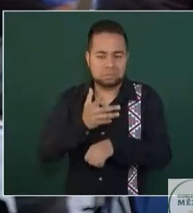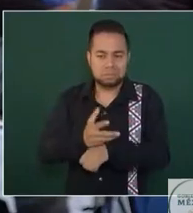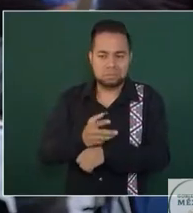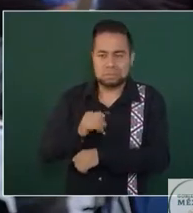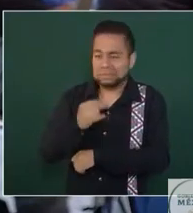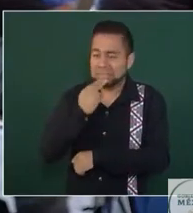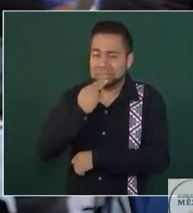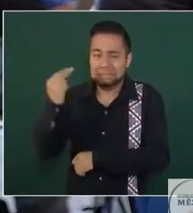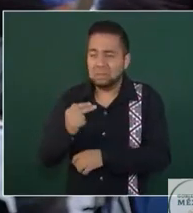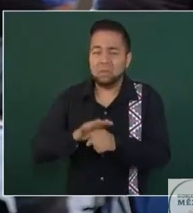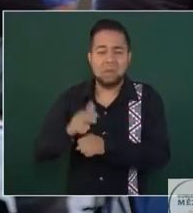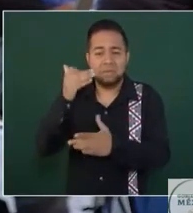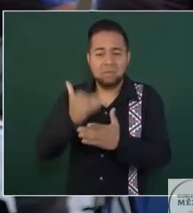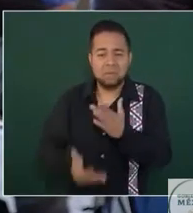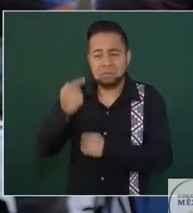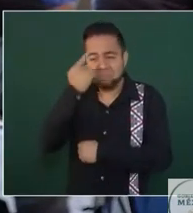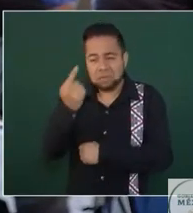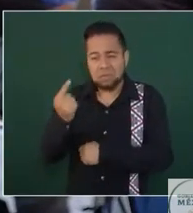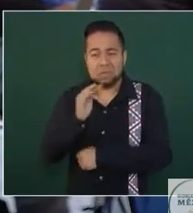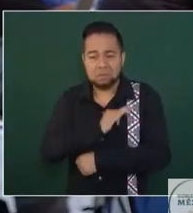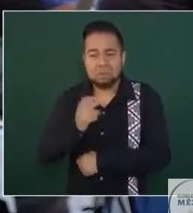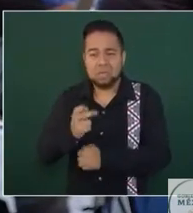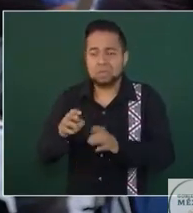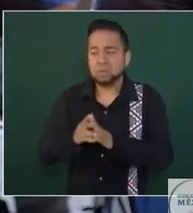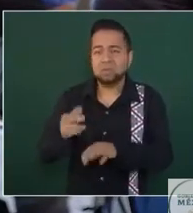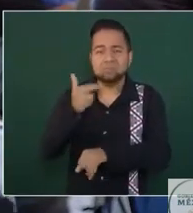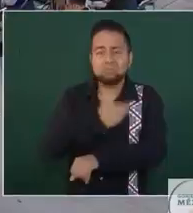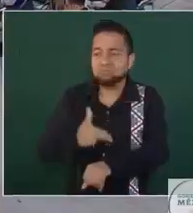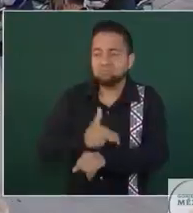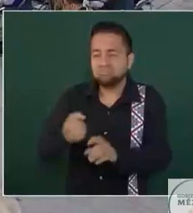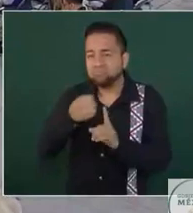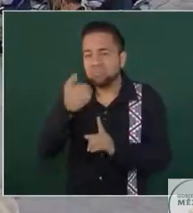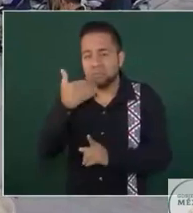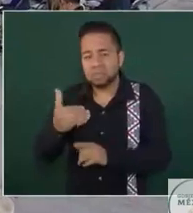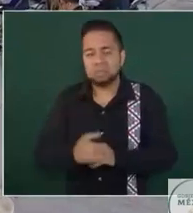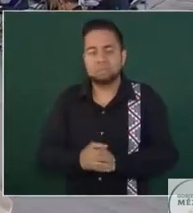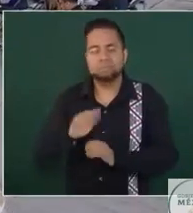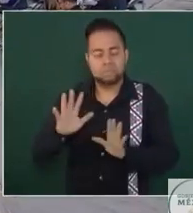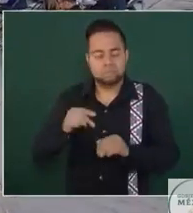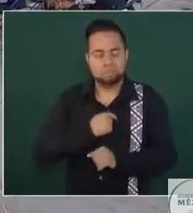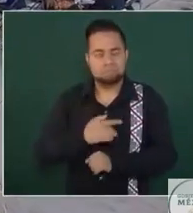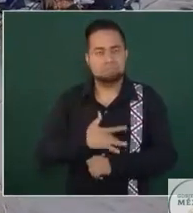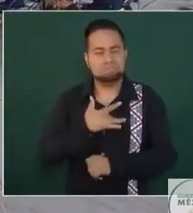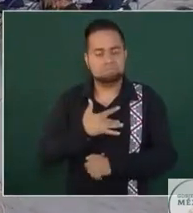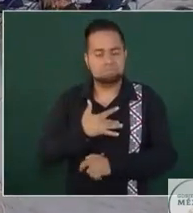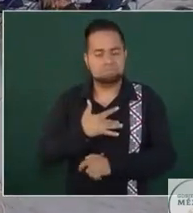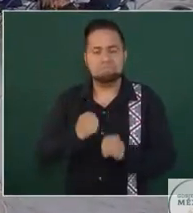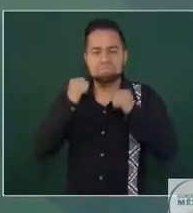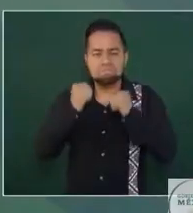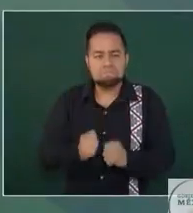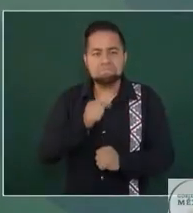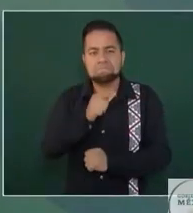¿Qué hace falta, presidente, para que pueda darse esta regularización? Yo tengo confianza de que lo va a hacer